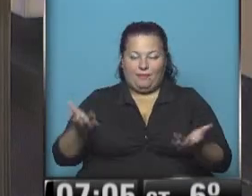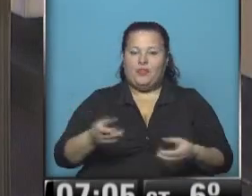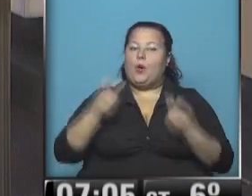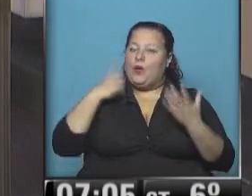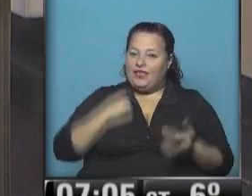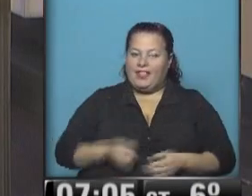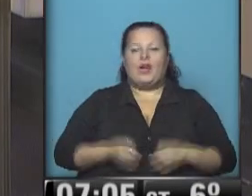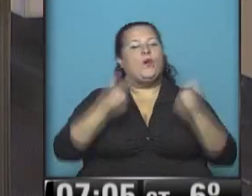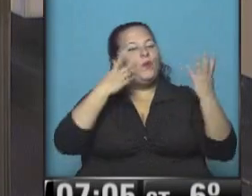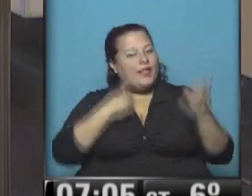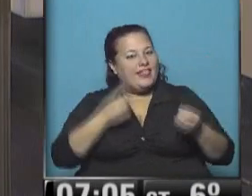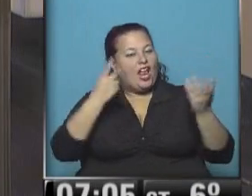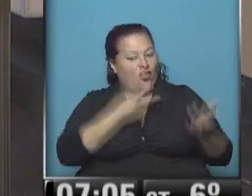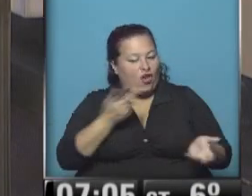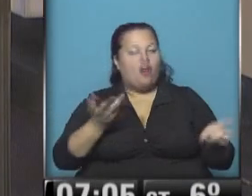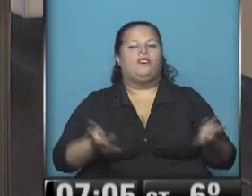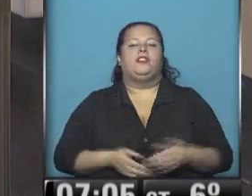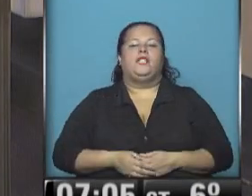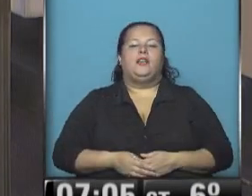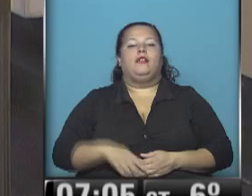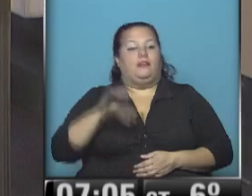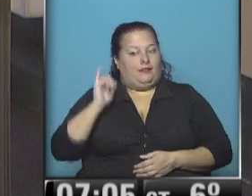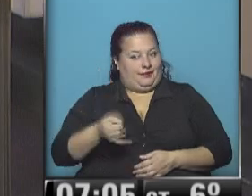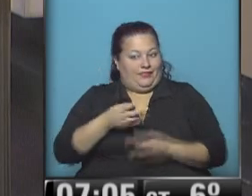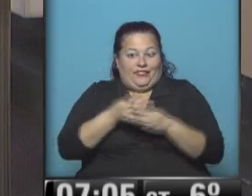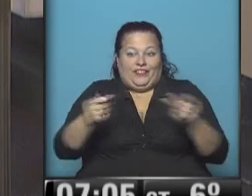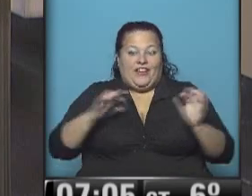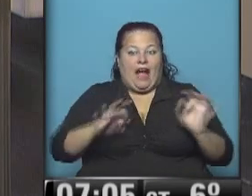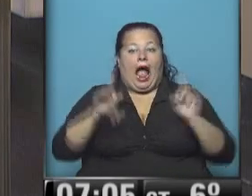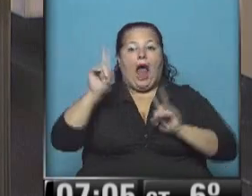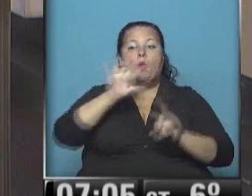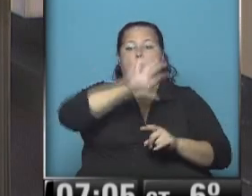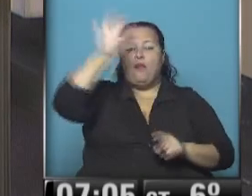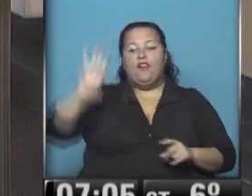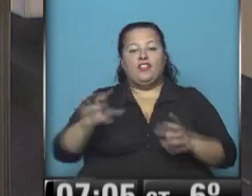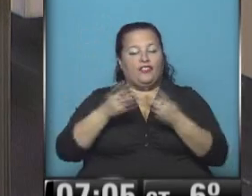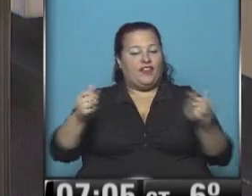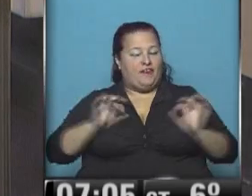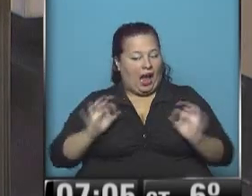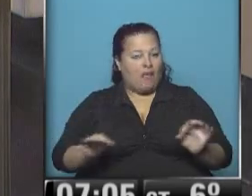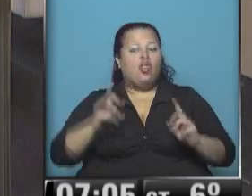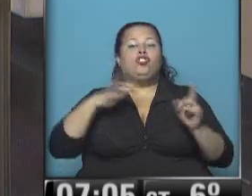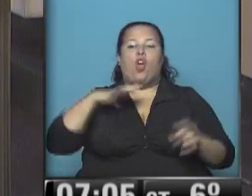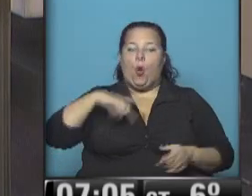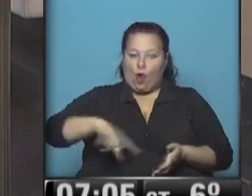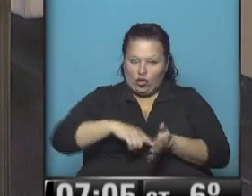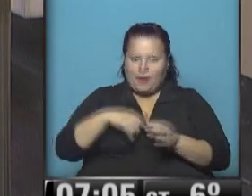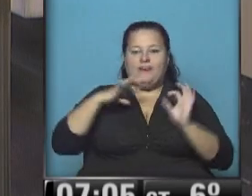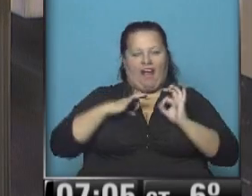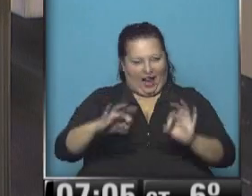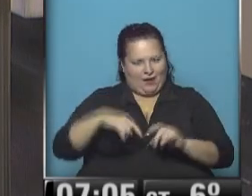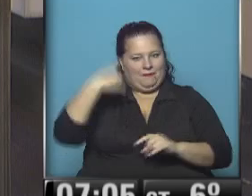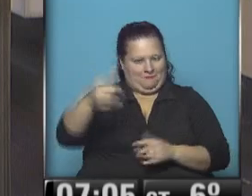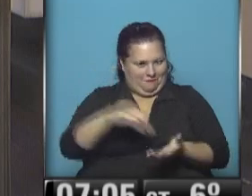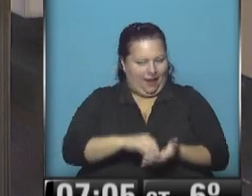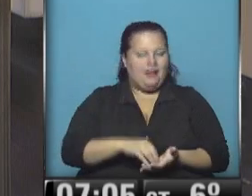Buen día. Buen día. Buen día, Lourdes, Alejandro. Sí, se terminan en algunas provincias. Todavía en la ciudad de Buenos Aires siguen de vacaciones